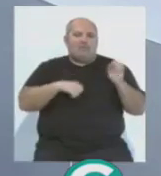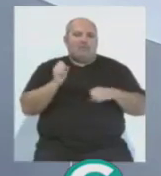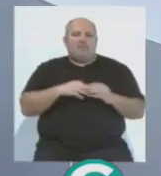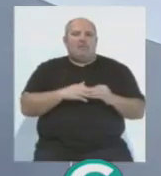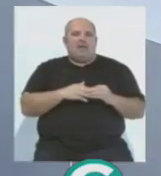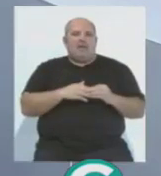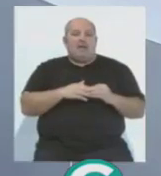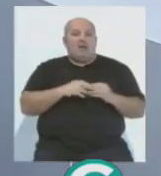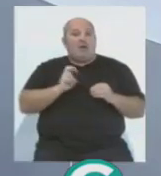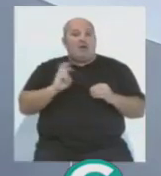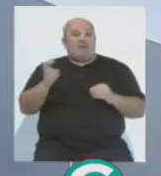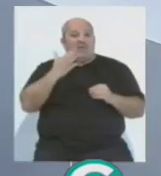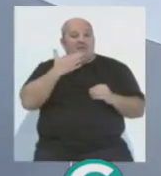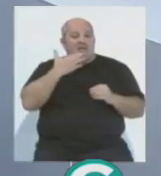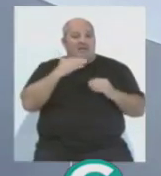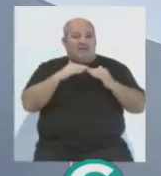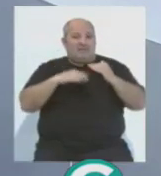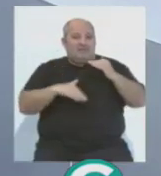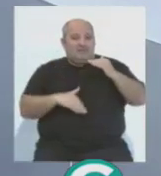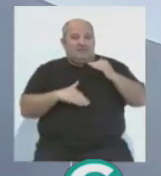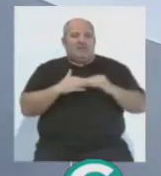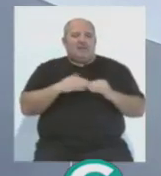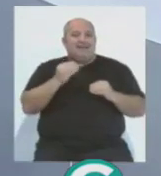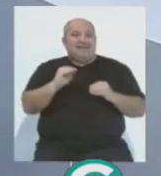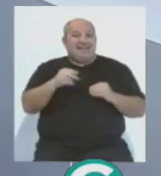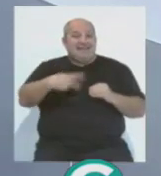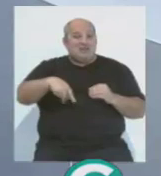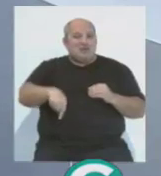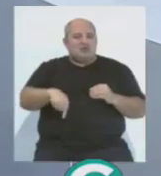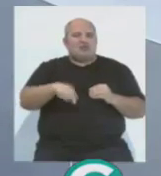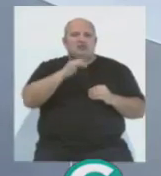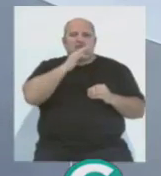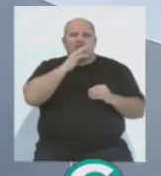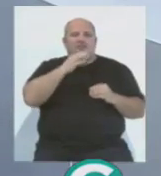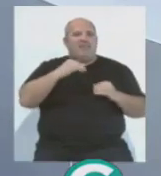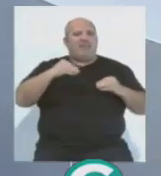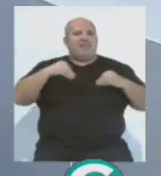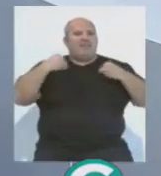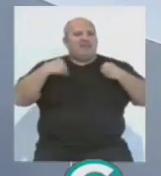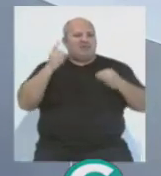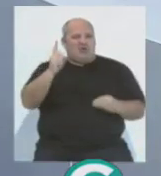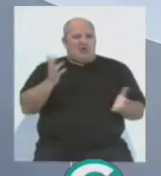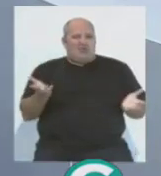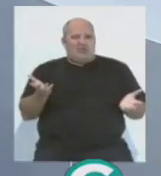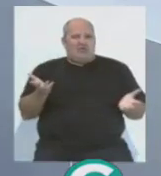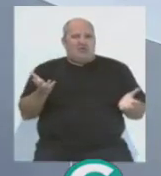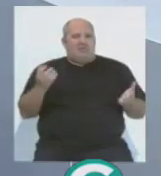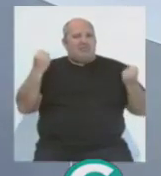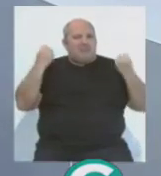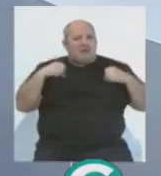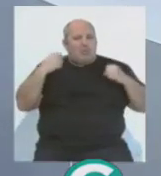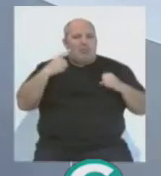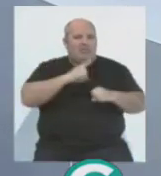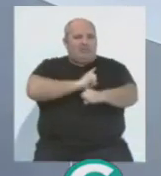A otras edades más temprana, el niño solo tiene que divertirse practicando